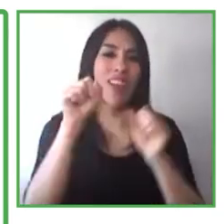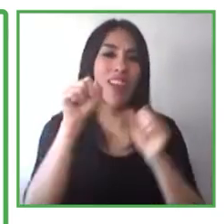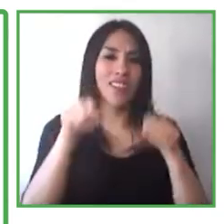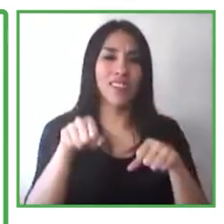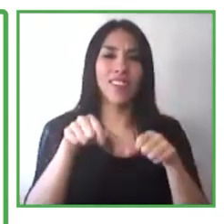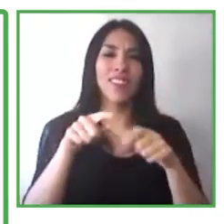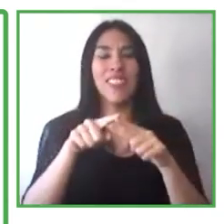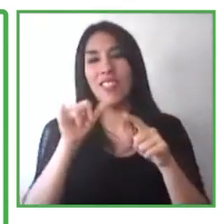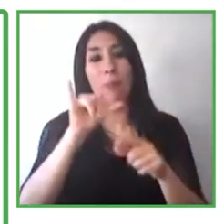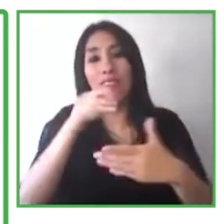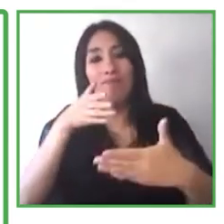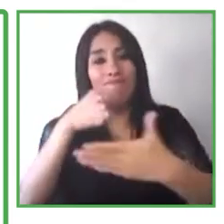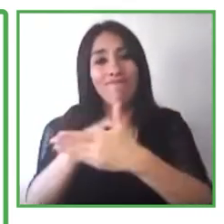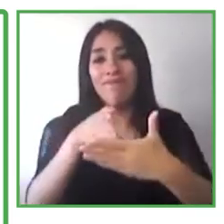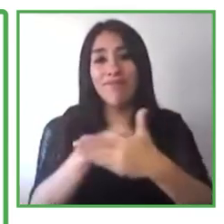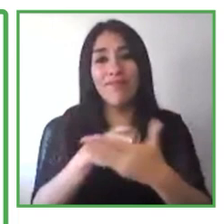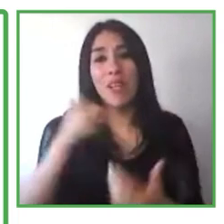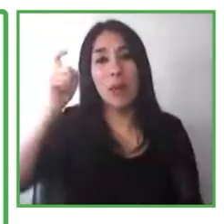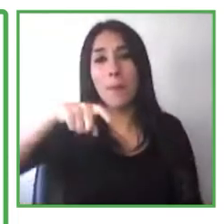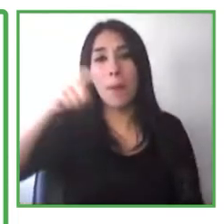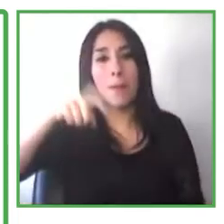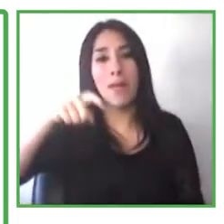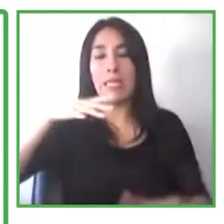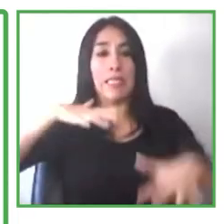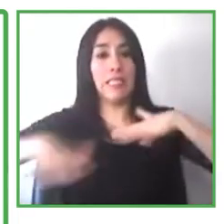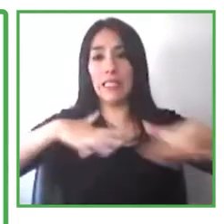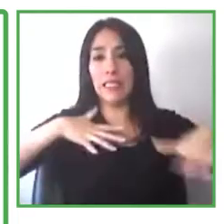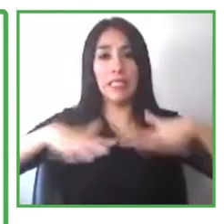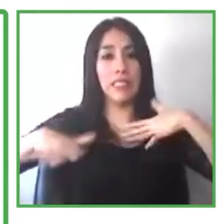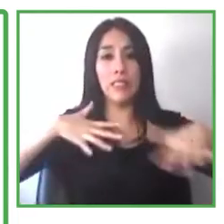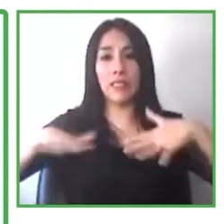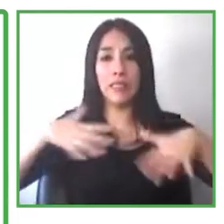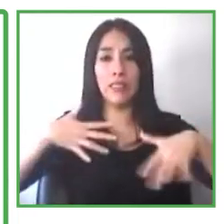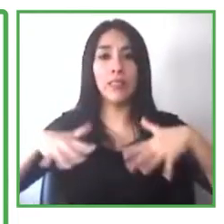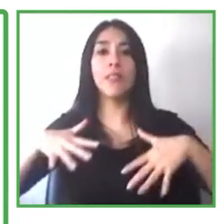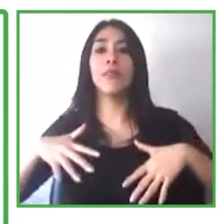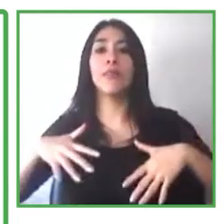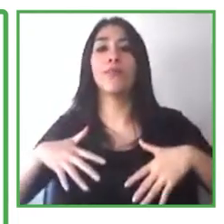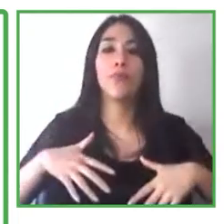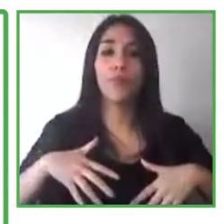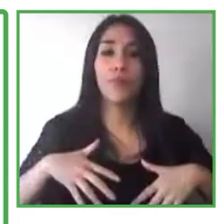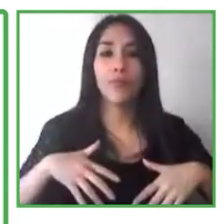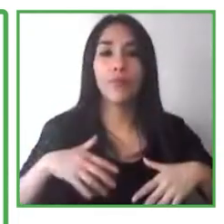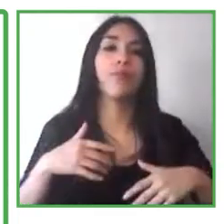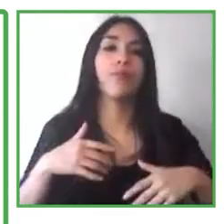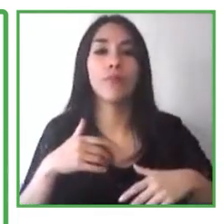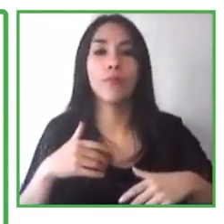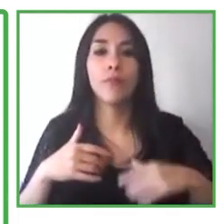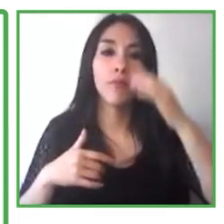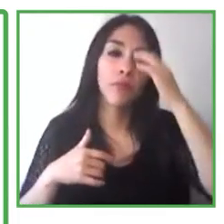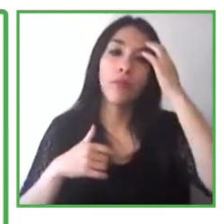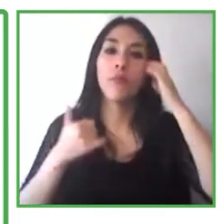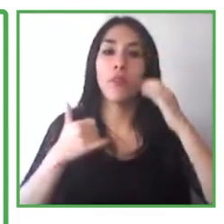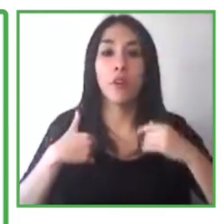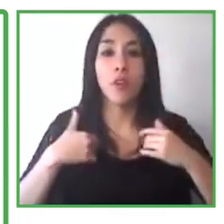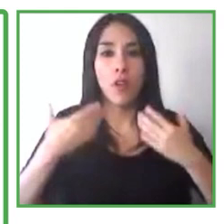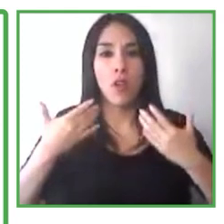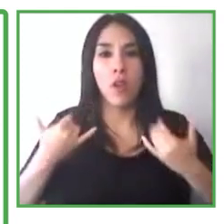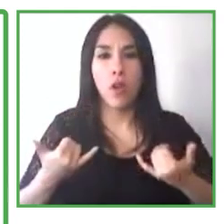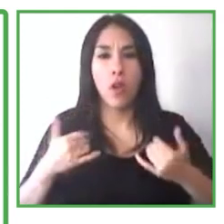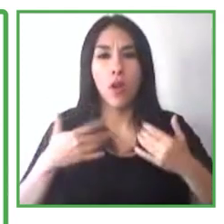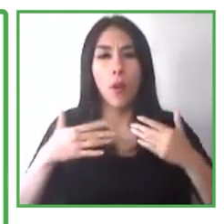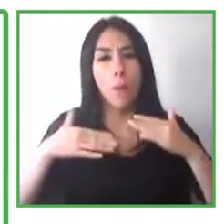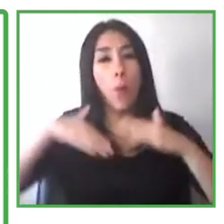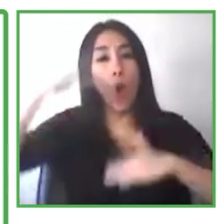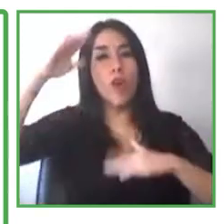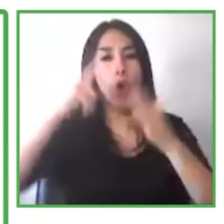abordar en mi equipo. Estamos tratando de crear oportunidades al apalancar un programa que llamamos el